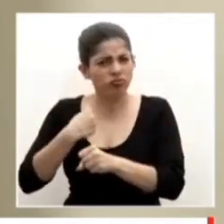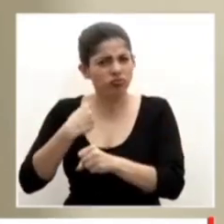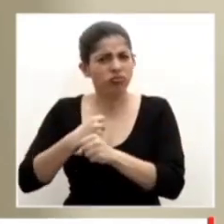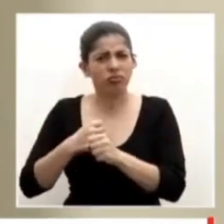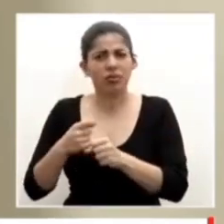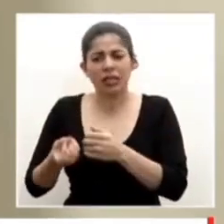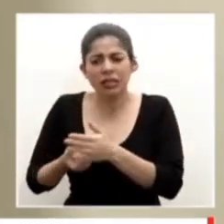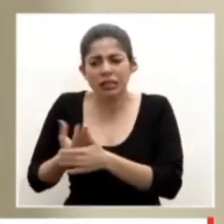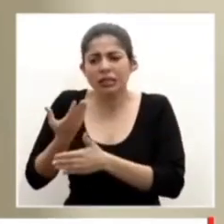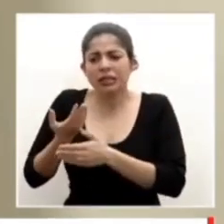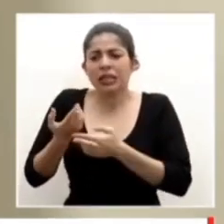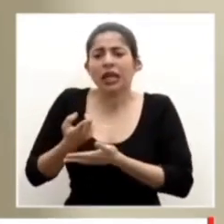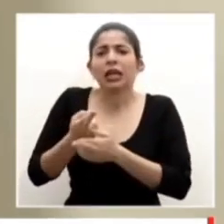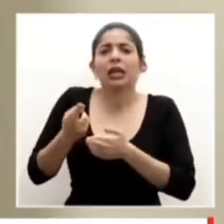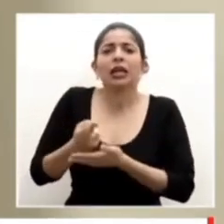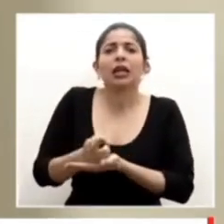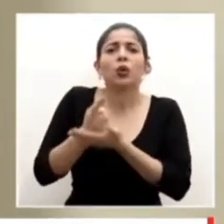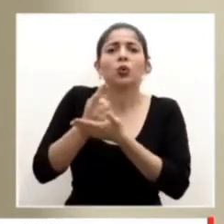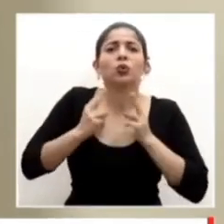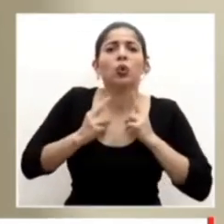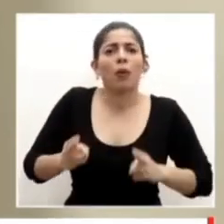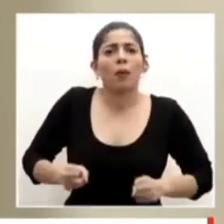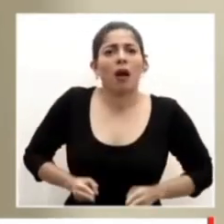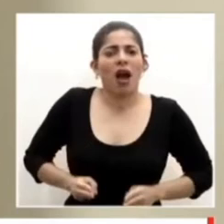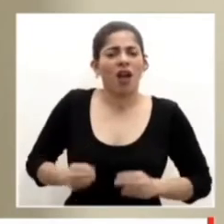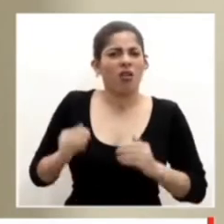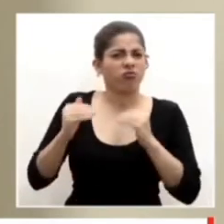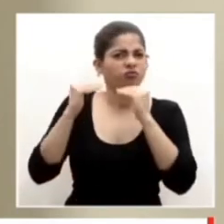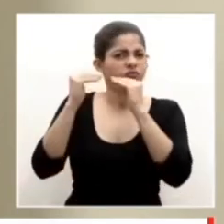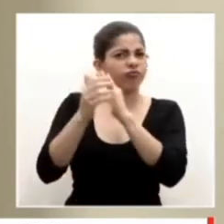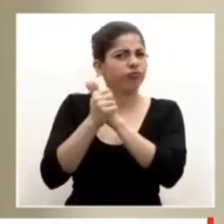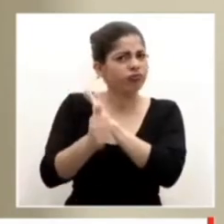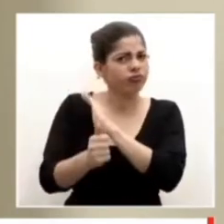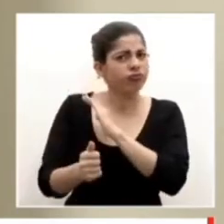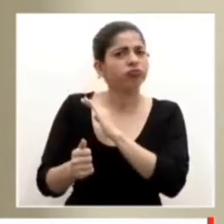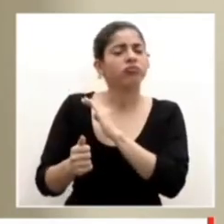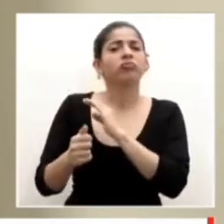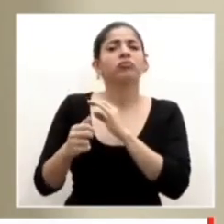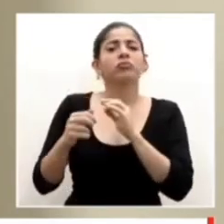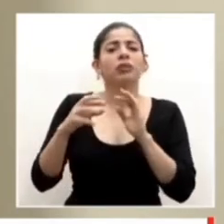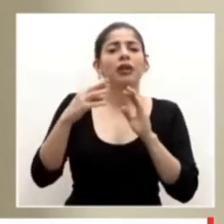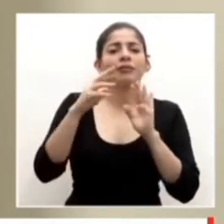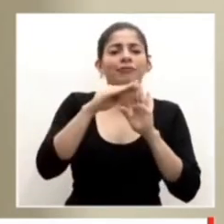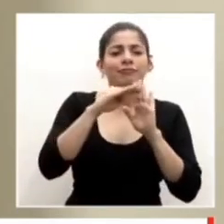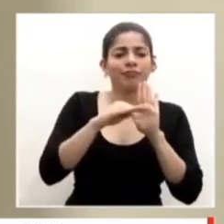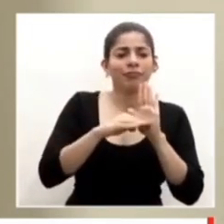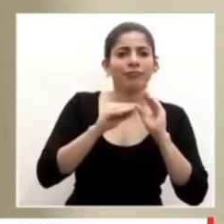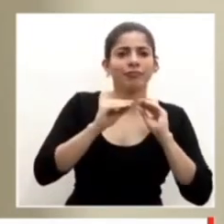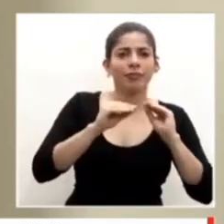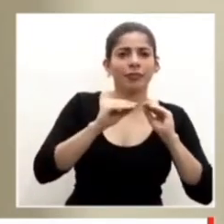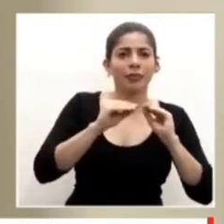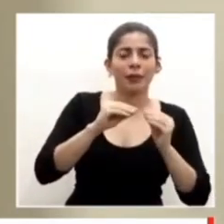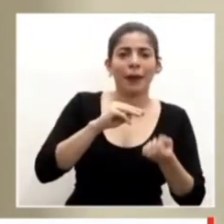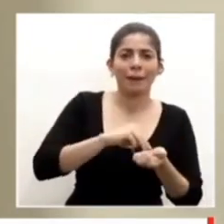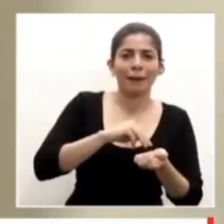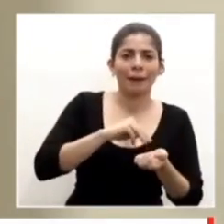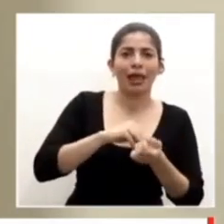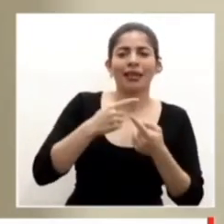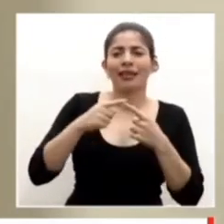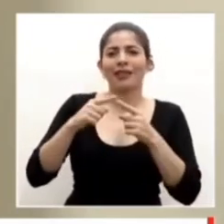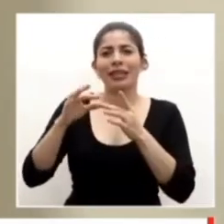generar recurso humano altamente calificado, regular esa formación de médicos de todo tipo,